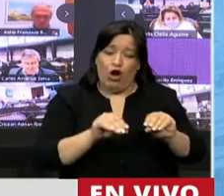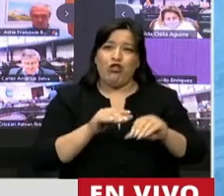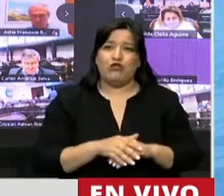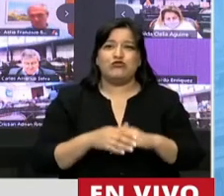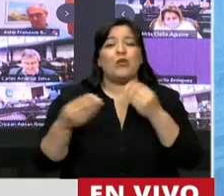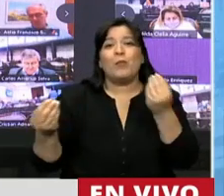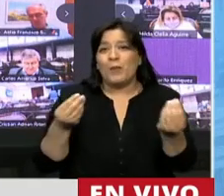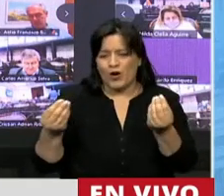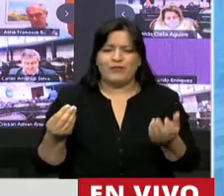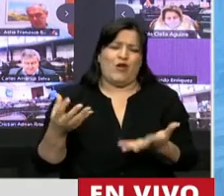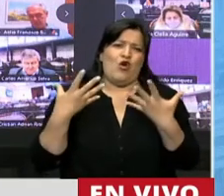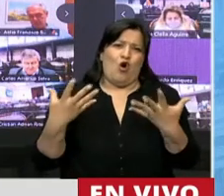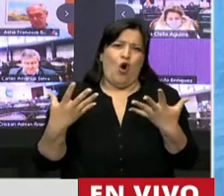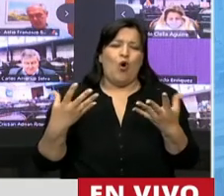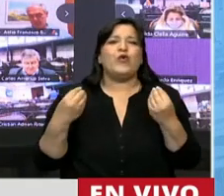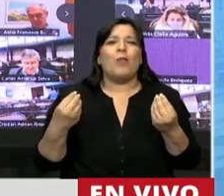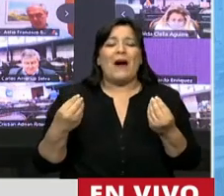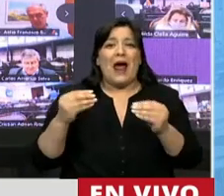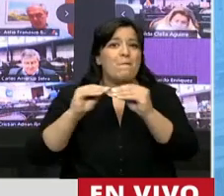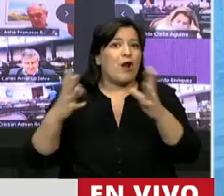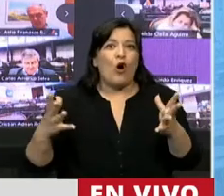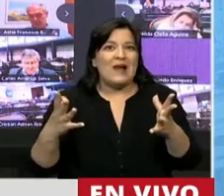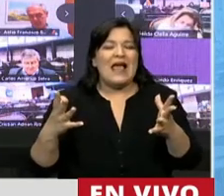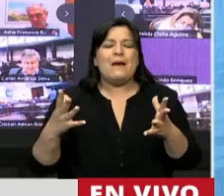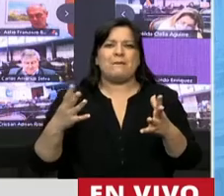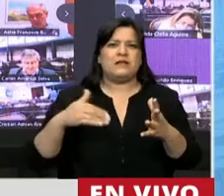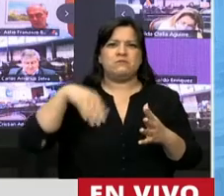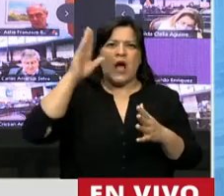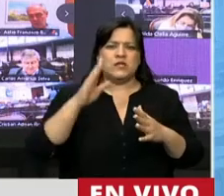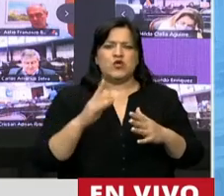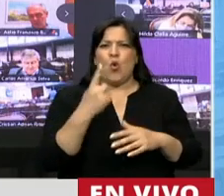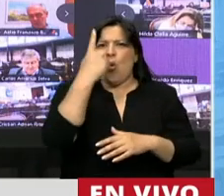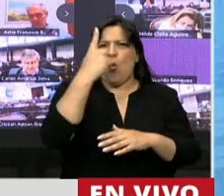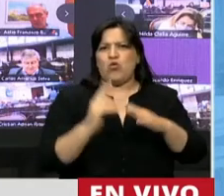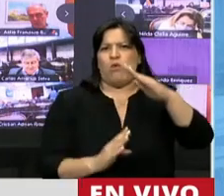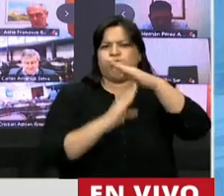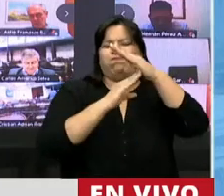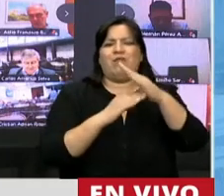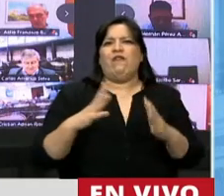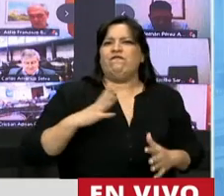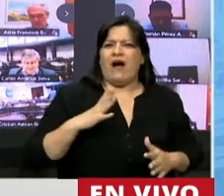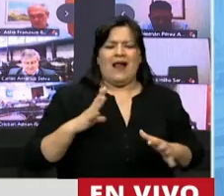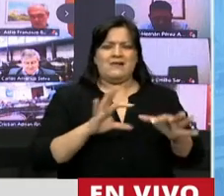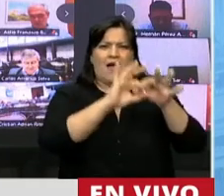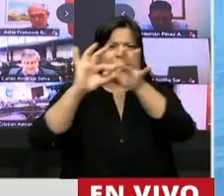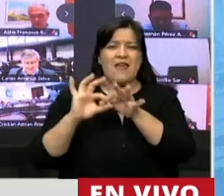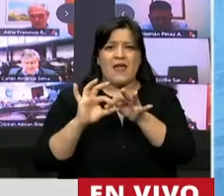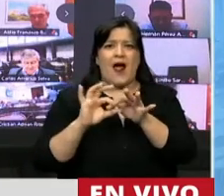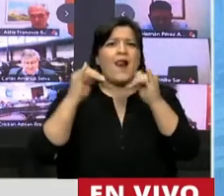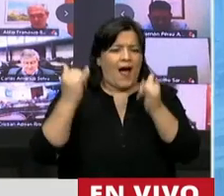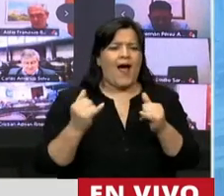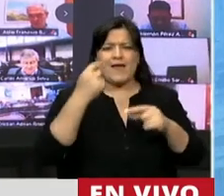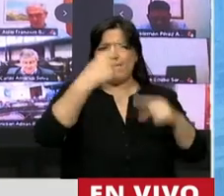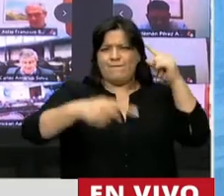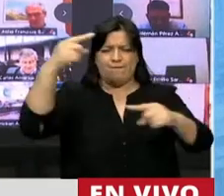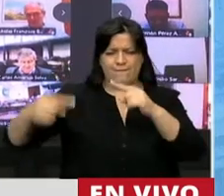remedios para resolver esta problemática centralista, de falta de federalización, son diversos. Y